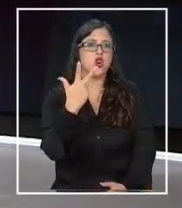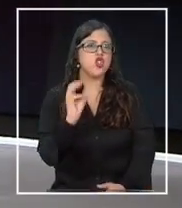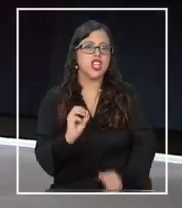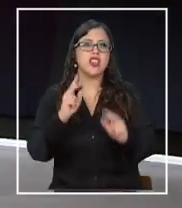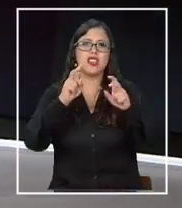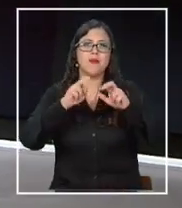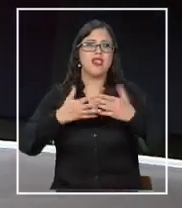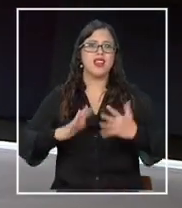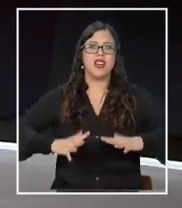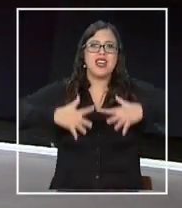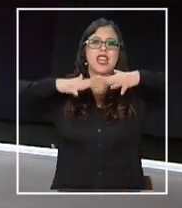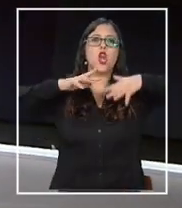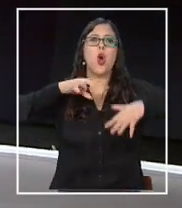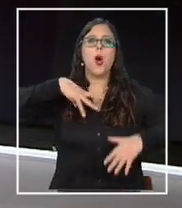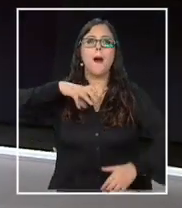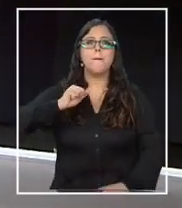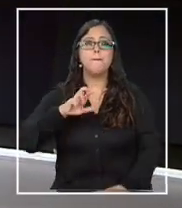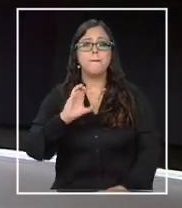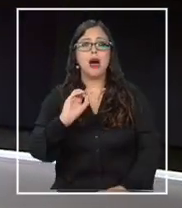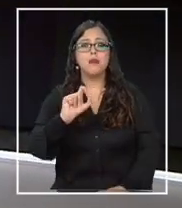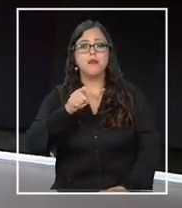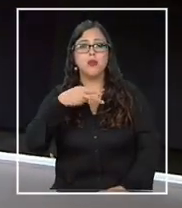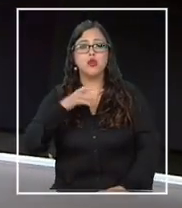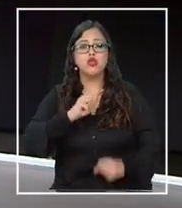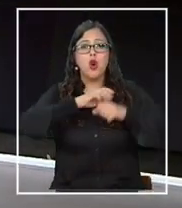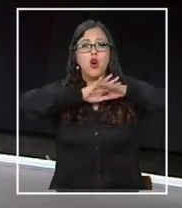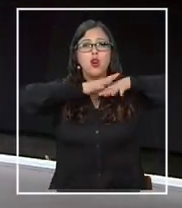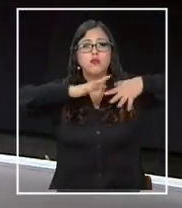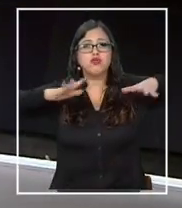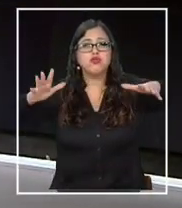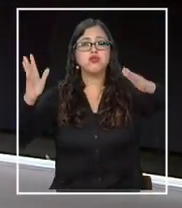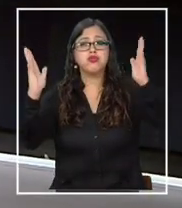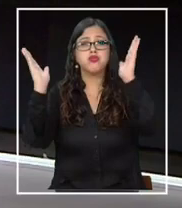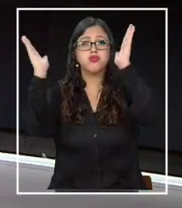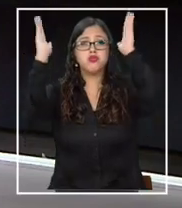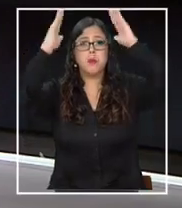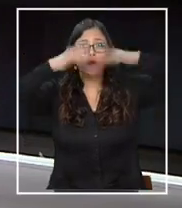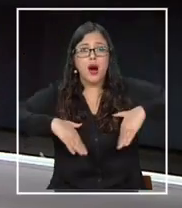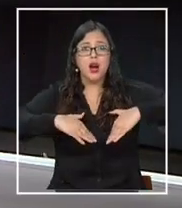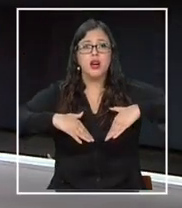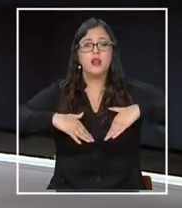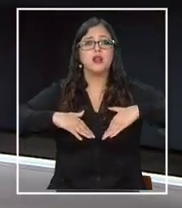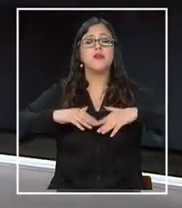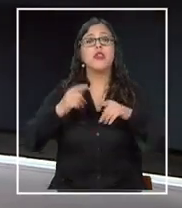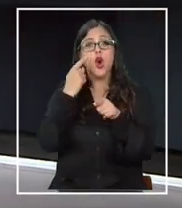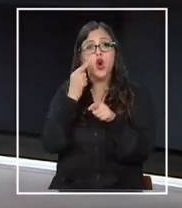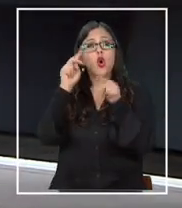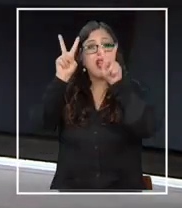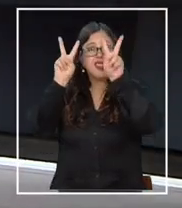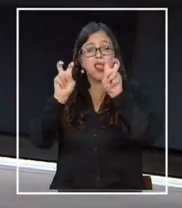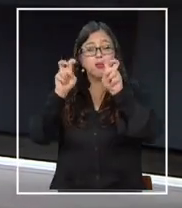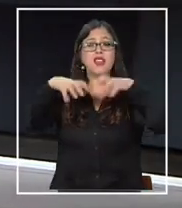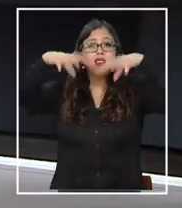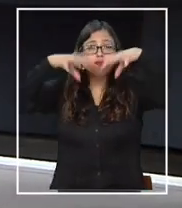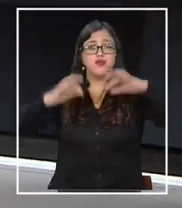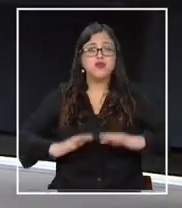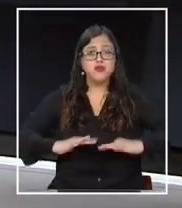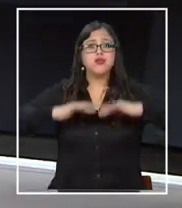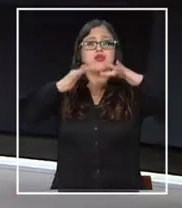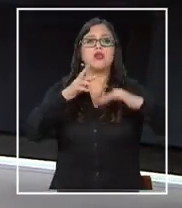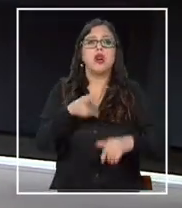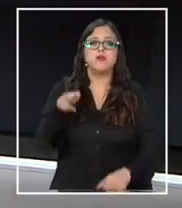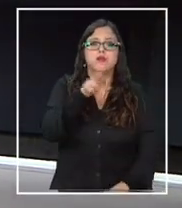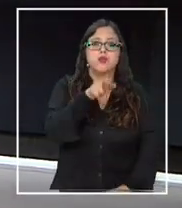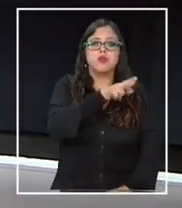todas partes. Sí, sí, por cierto. Pero no somos inmunos a las inundaciones. Estoy de acuerdo contigo, Iván, de que la inundación es un proceso recurrente que no se